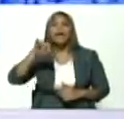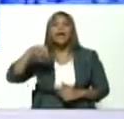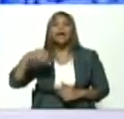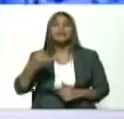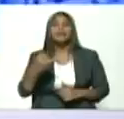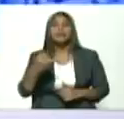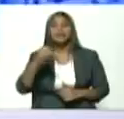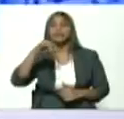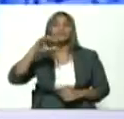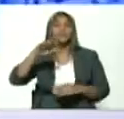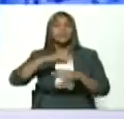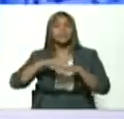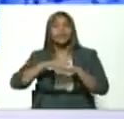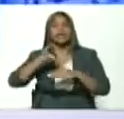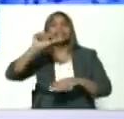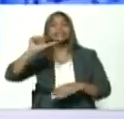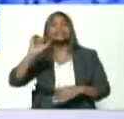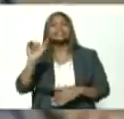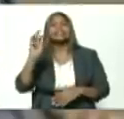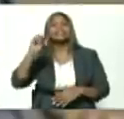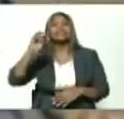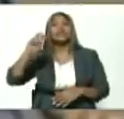Rodríguez que iba a decir ¿verdad Jesús?